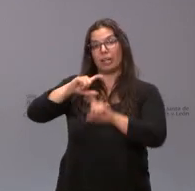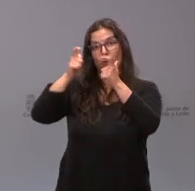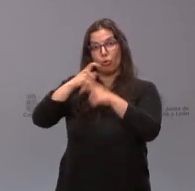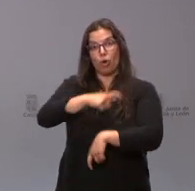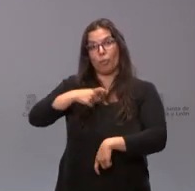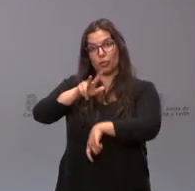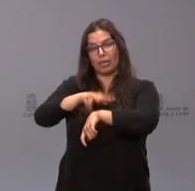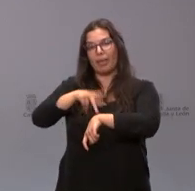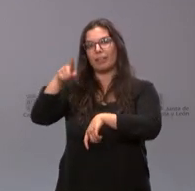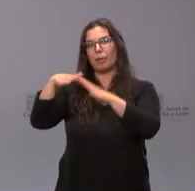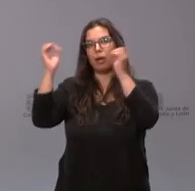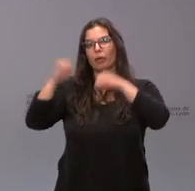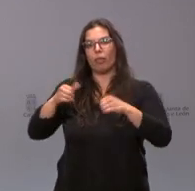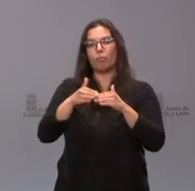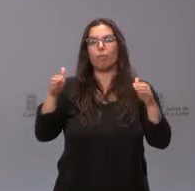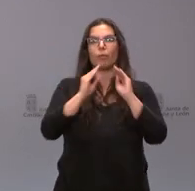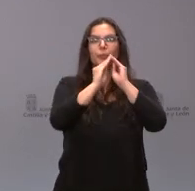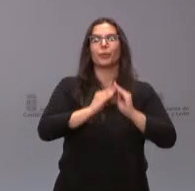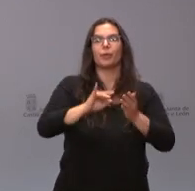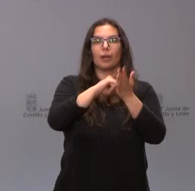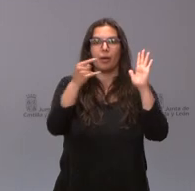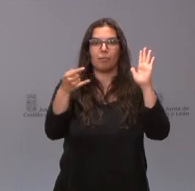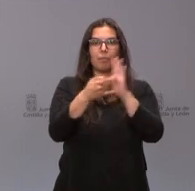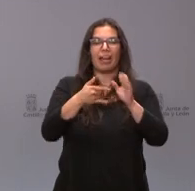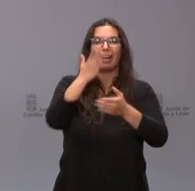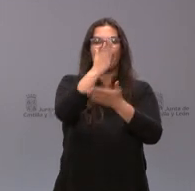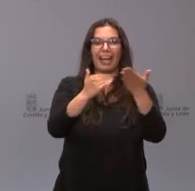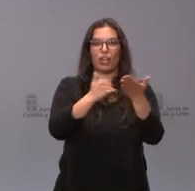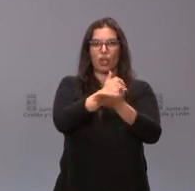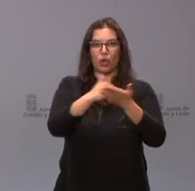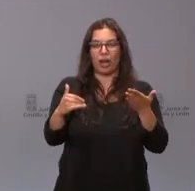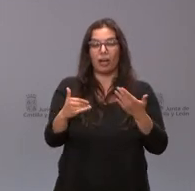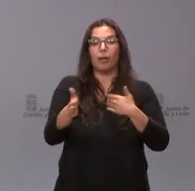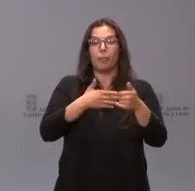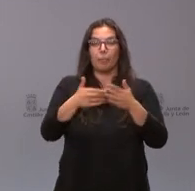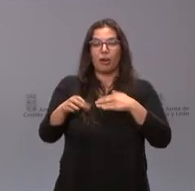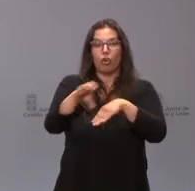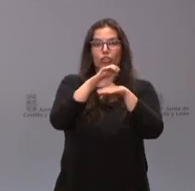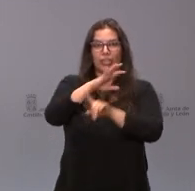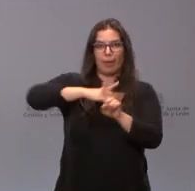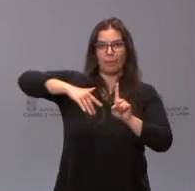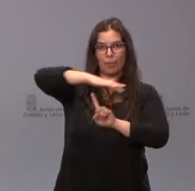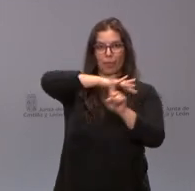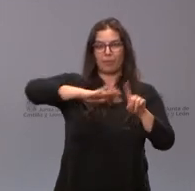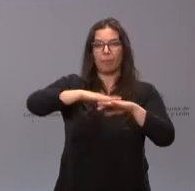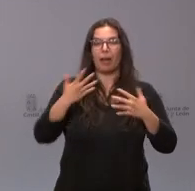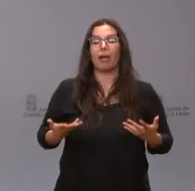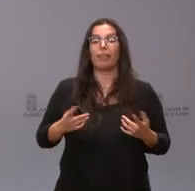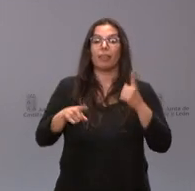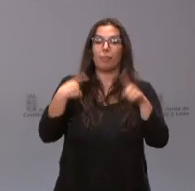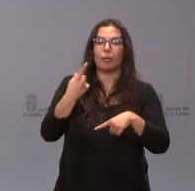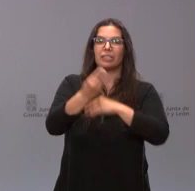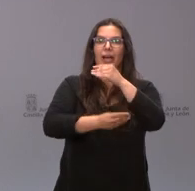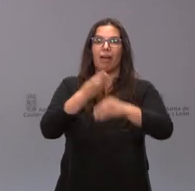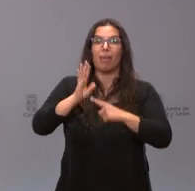acordado el inicio de la elaboración del plan regional que elaborará la Consejería de Medio Ambiente para llevar a cabo la ampliación del